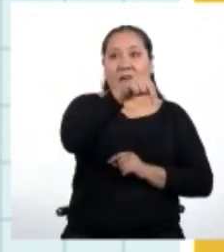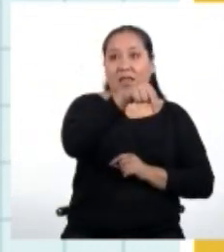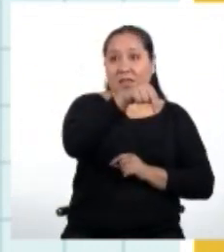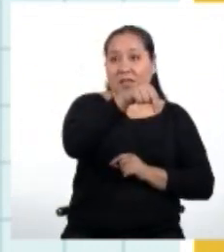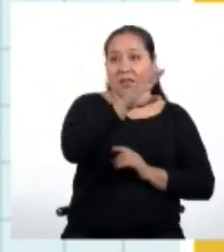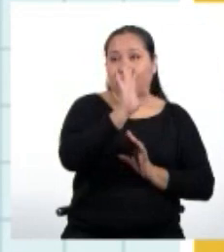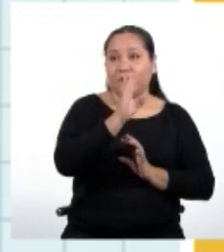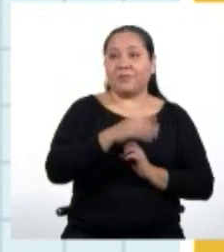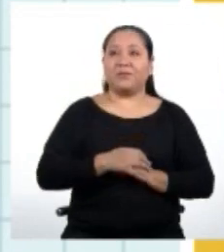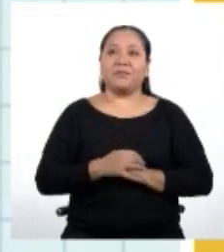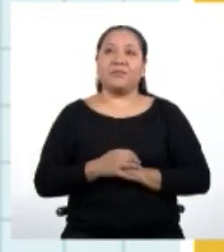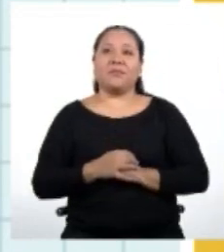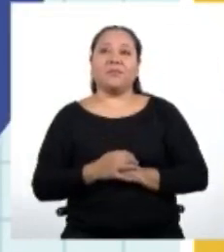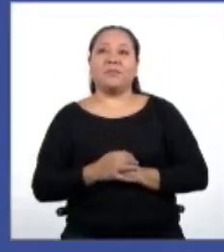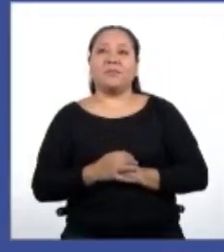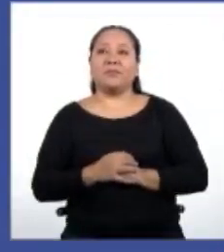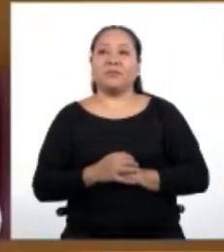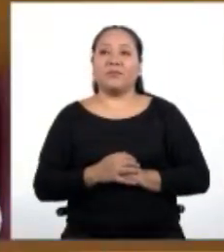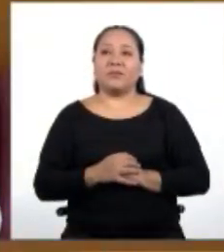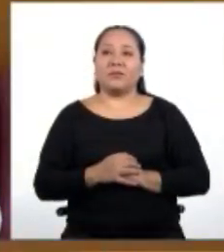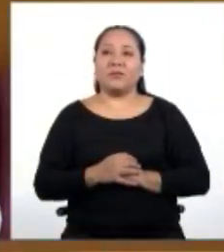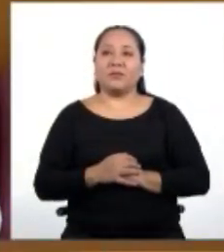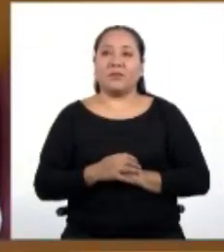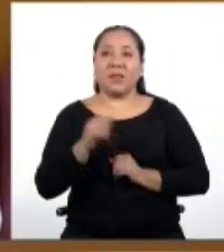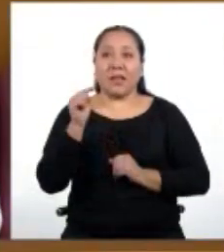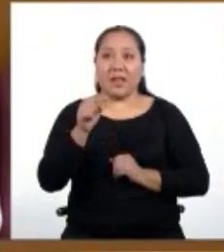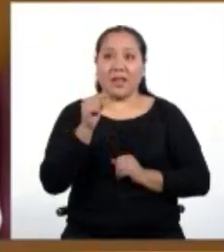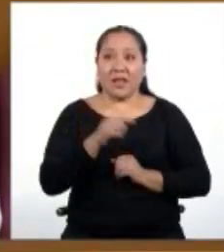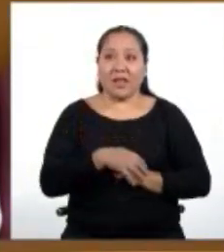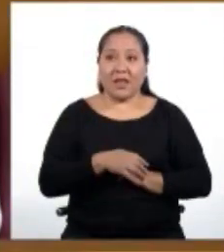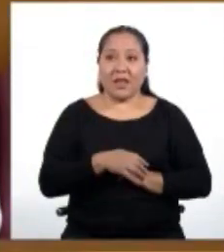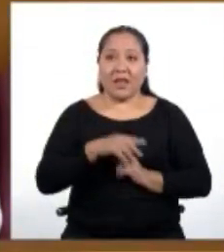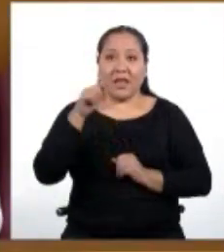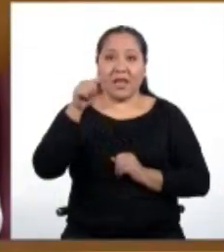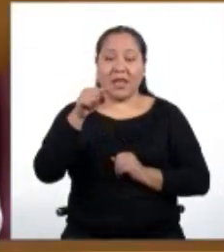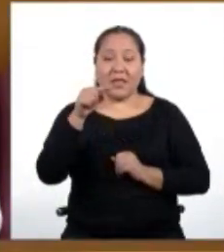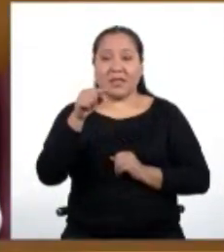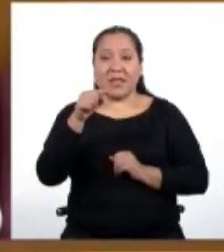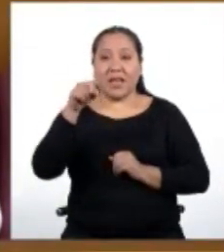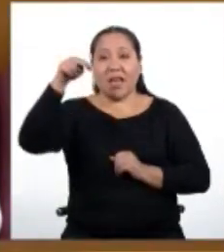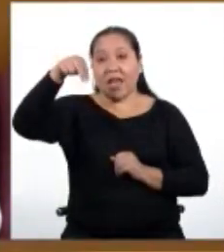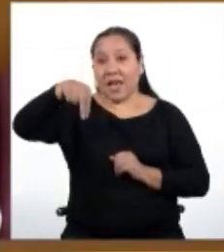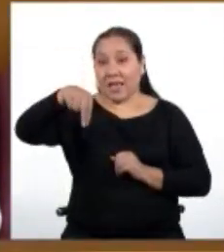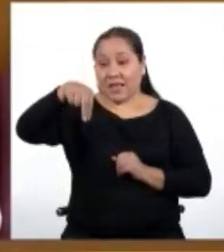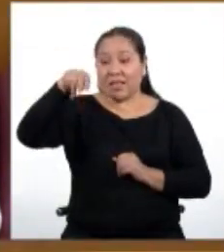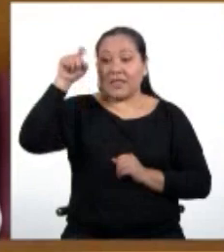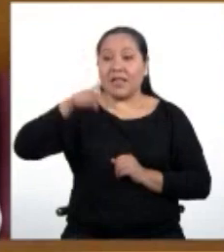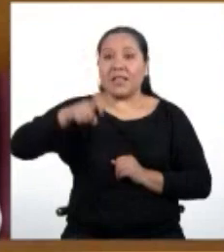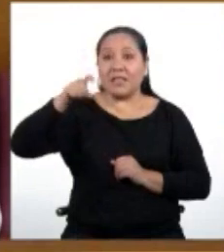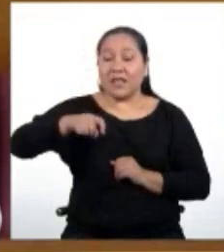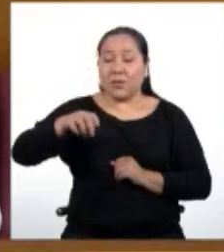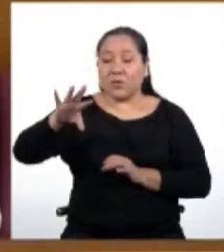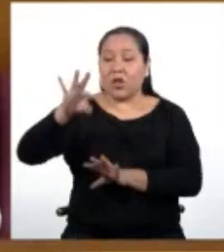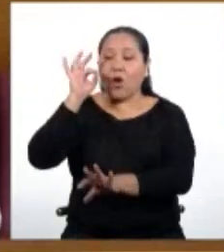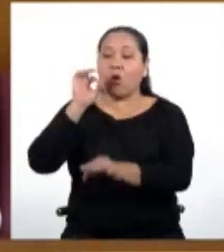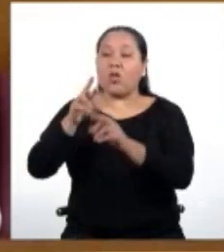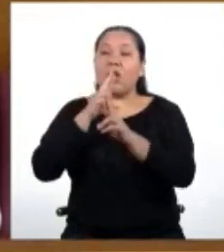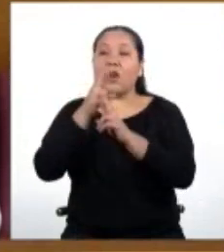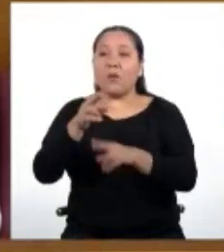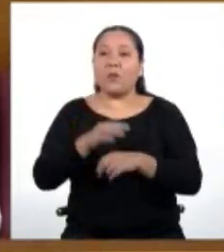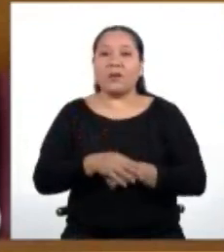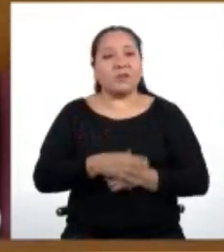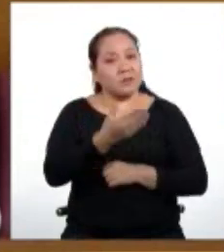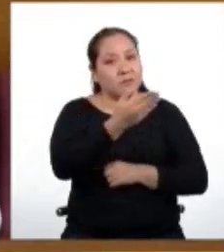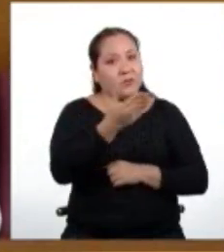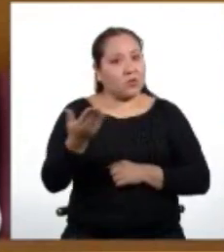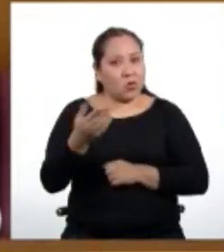es N. En esta ocasión, es este valor de N el que nos toca encontrar. Yanira,